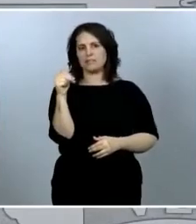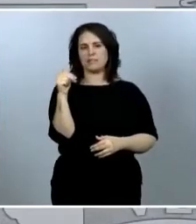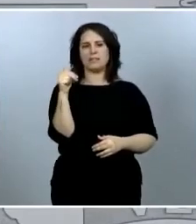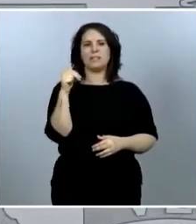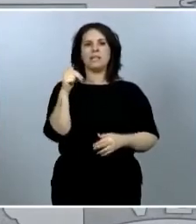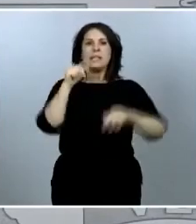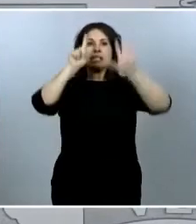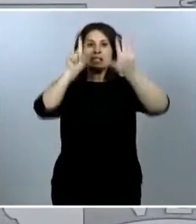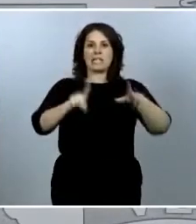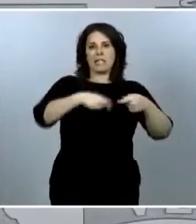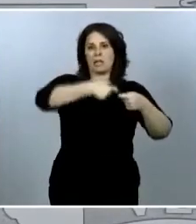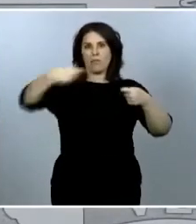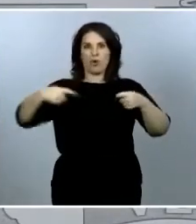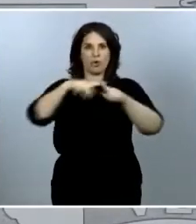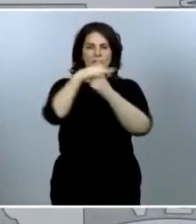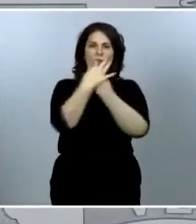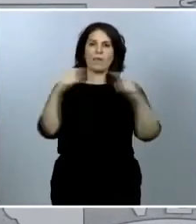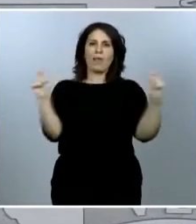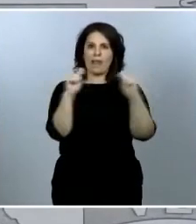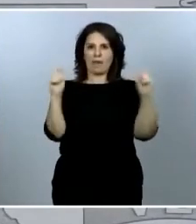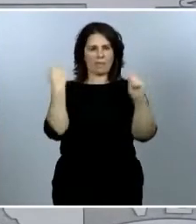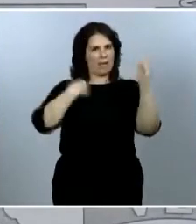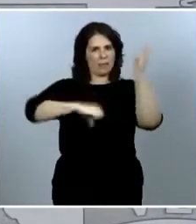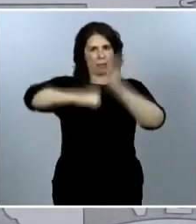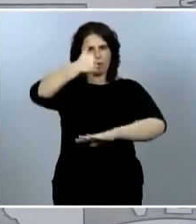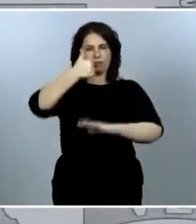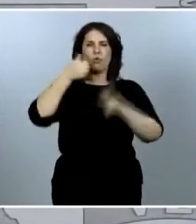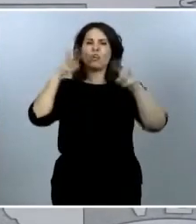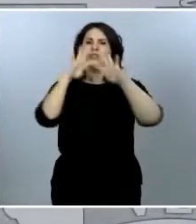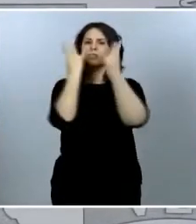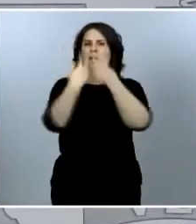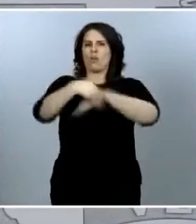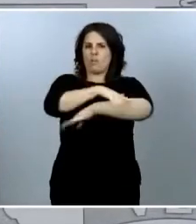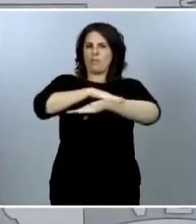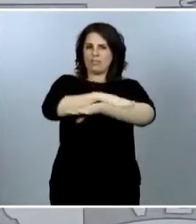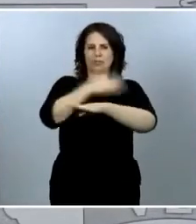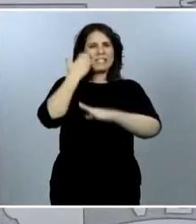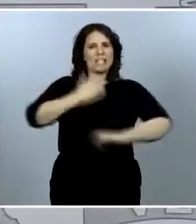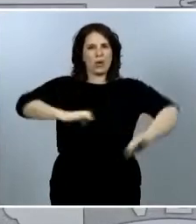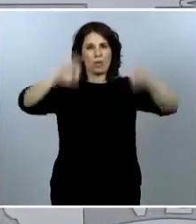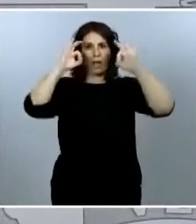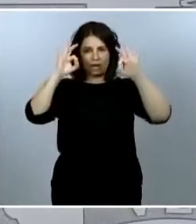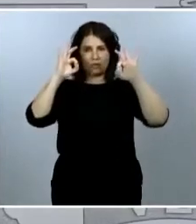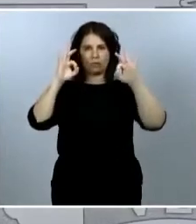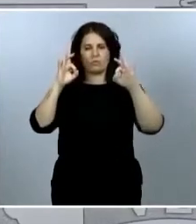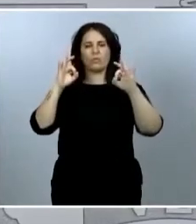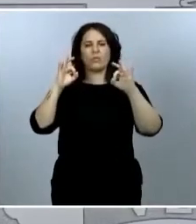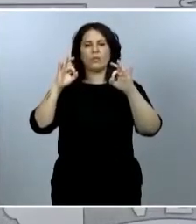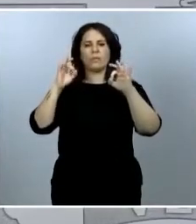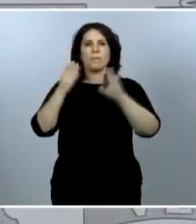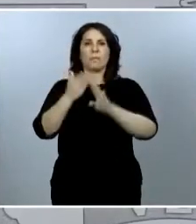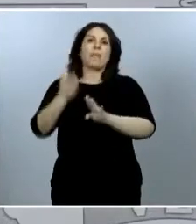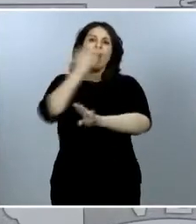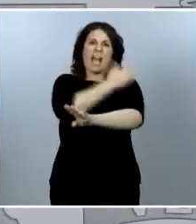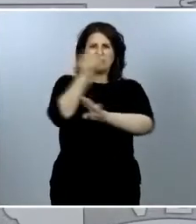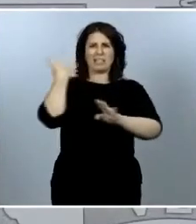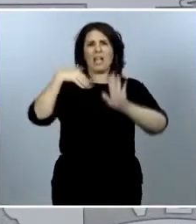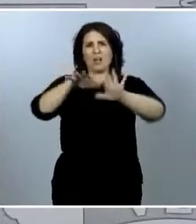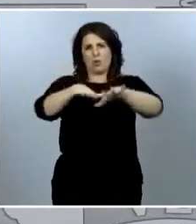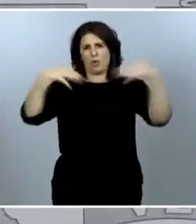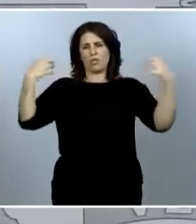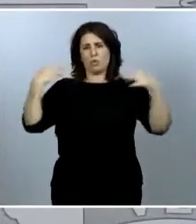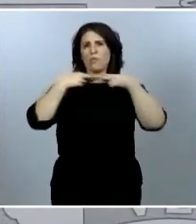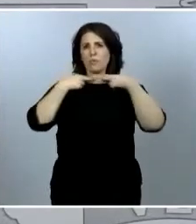alarma en un Consejo de Ministros extraordinario, posterior a la aprobación por parte de la mayoría del Congreso de los Diputados de esta